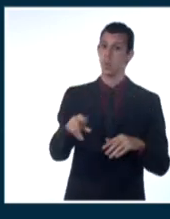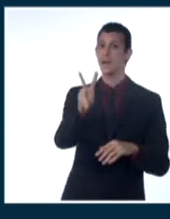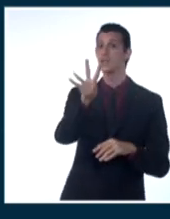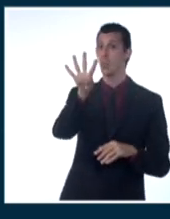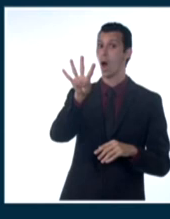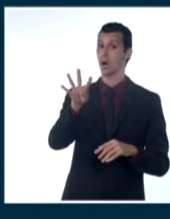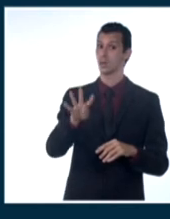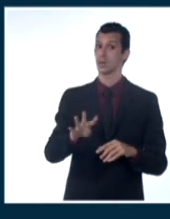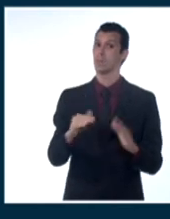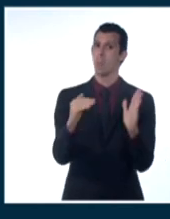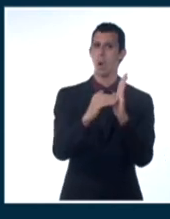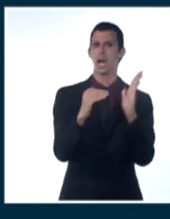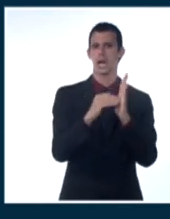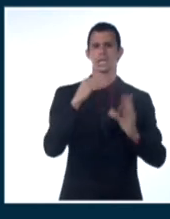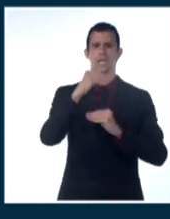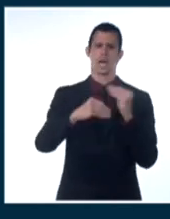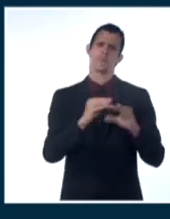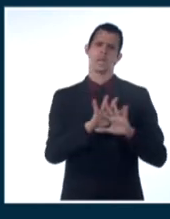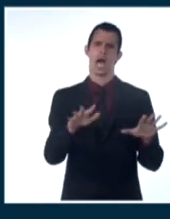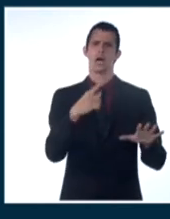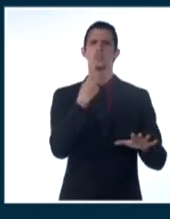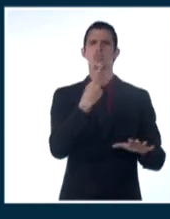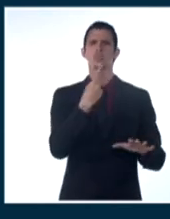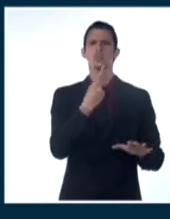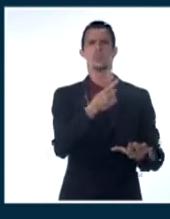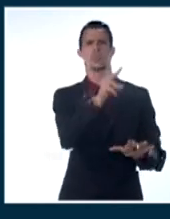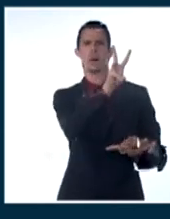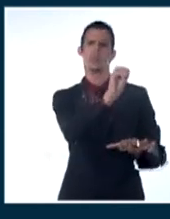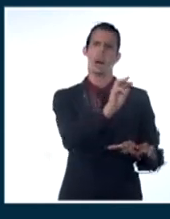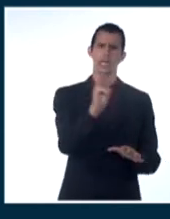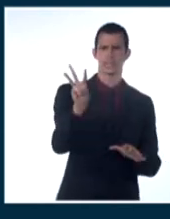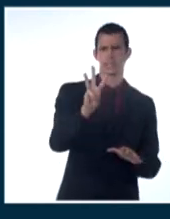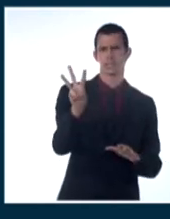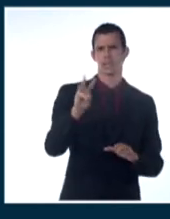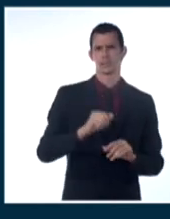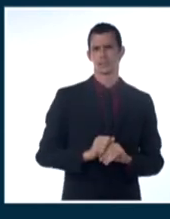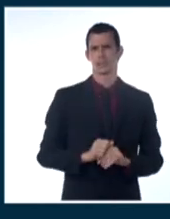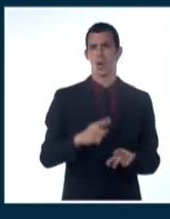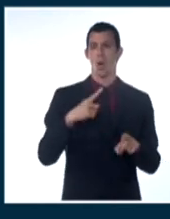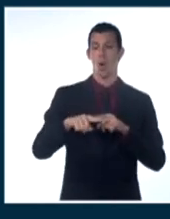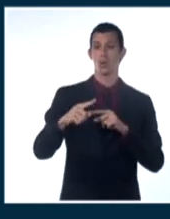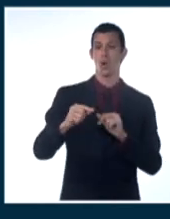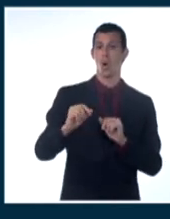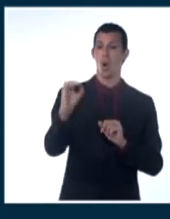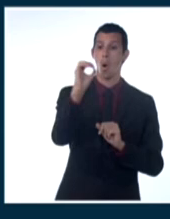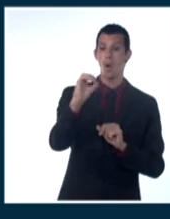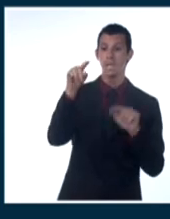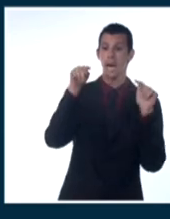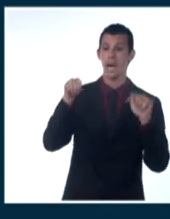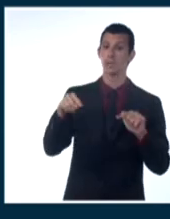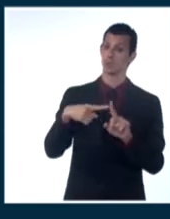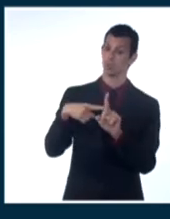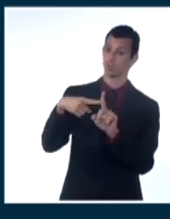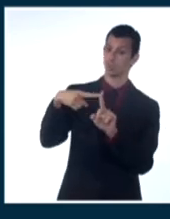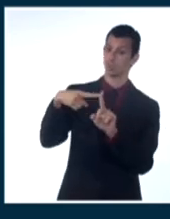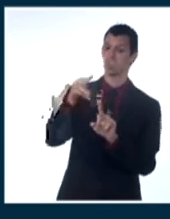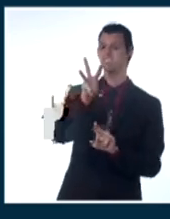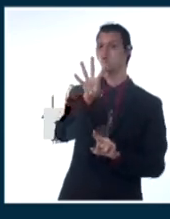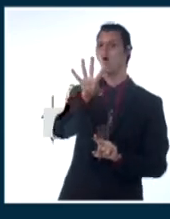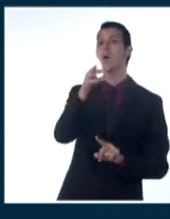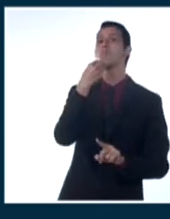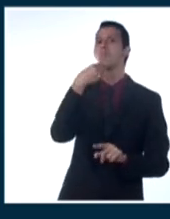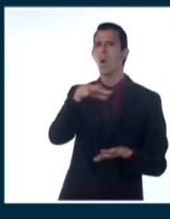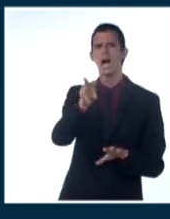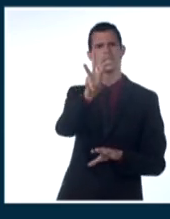por encima de los 30 a 33 grados de máxima en gran parte del país, superiores en localidades de la región oriental, donde pueden llegar hasta los 34 y